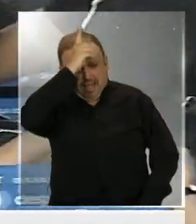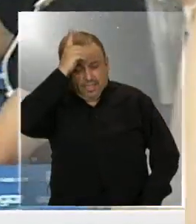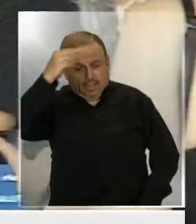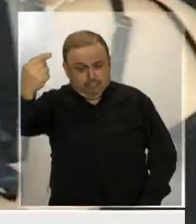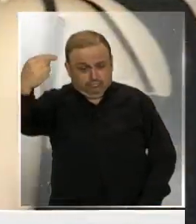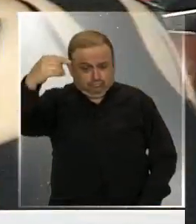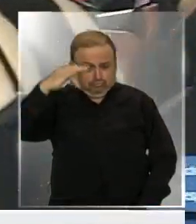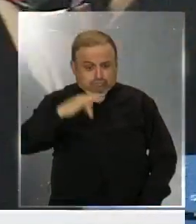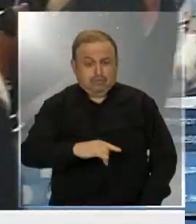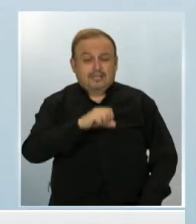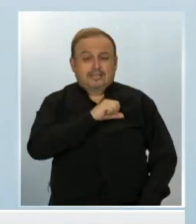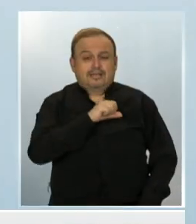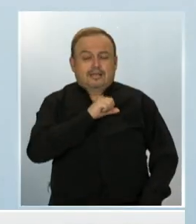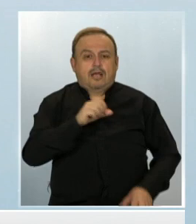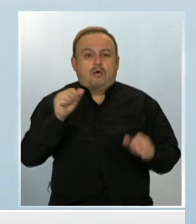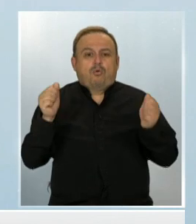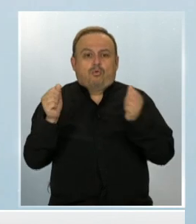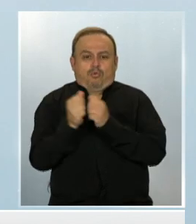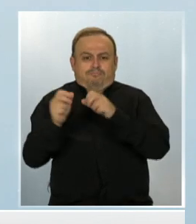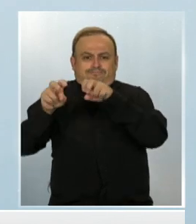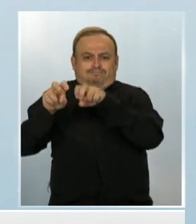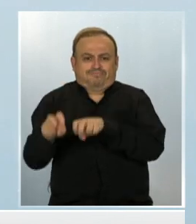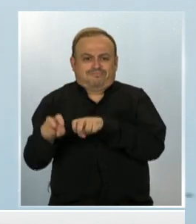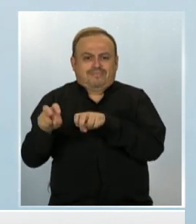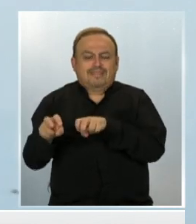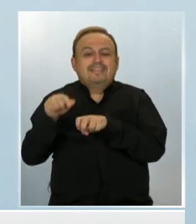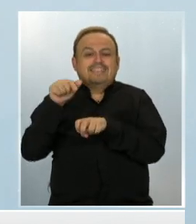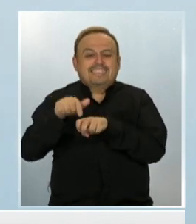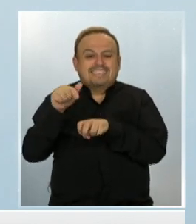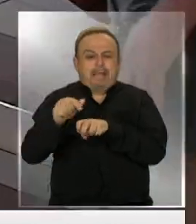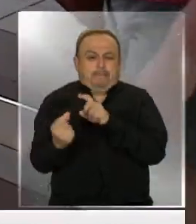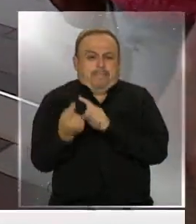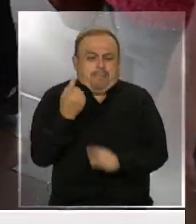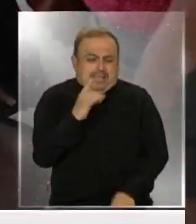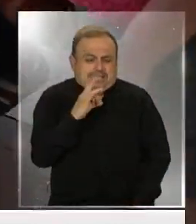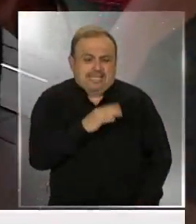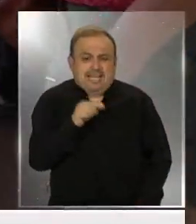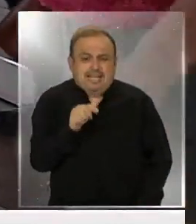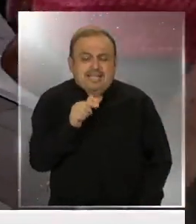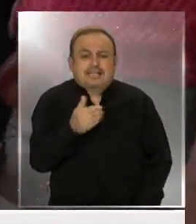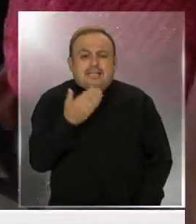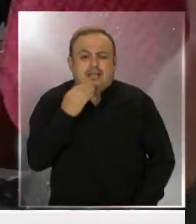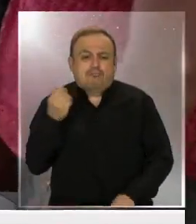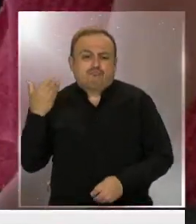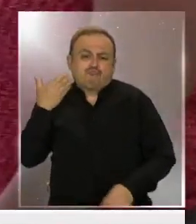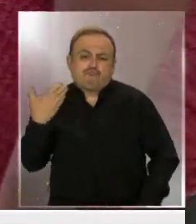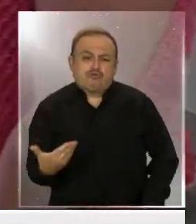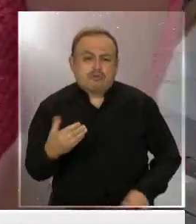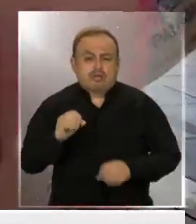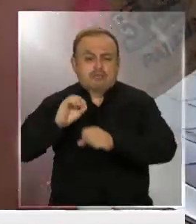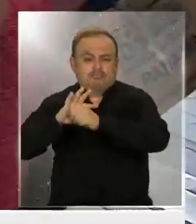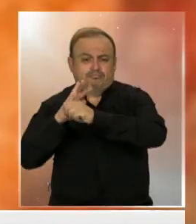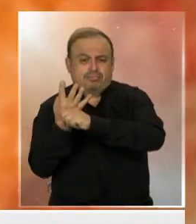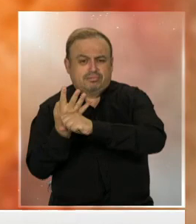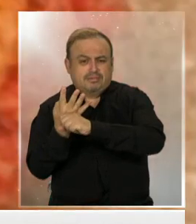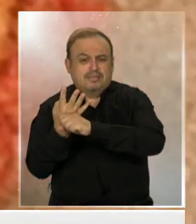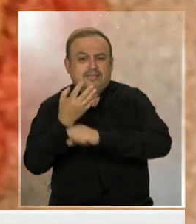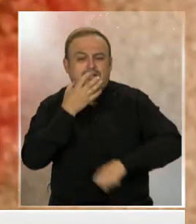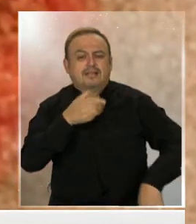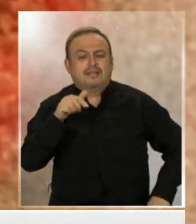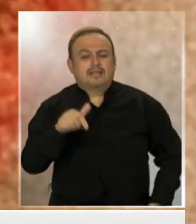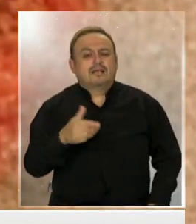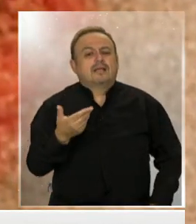se enteraba que había viajado con la primera chilena contagiada por la nueva variante británica del COVID-19, una